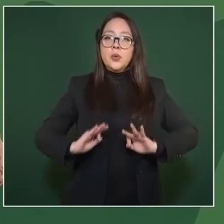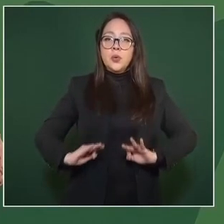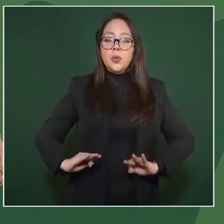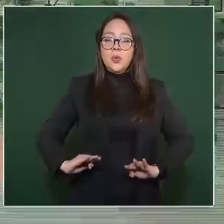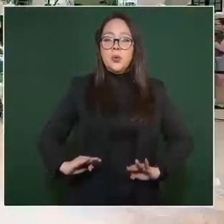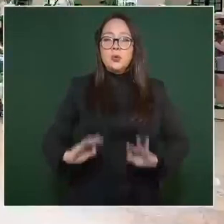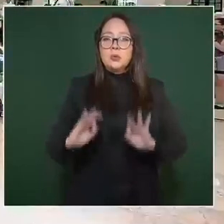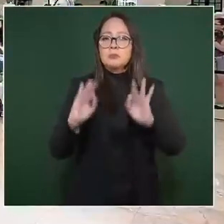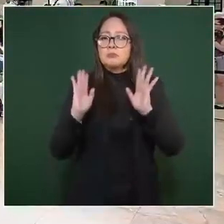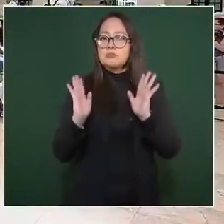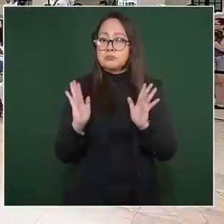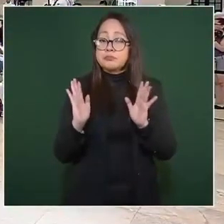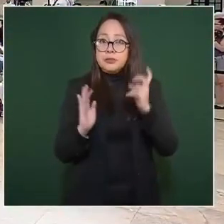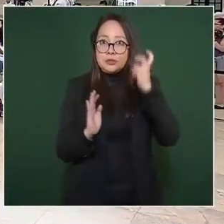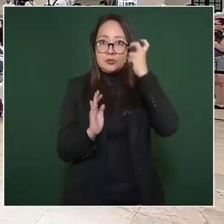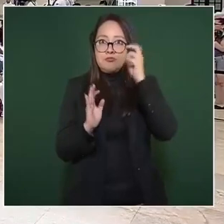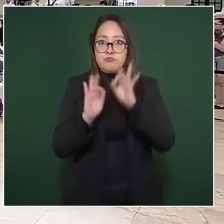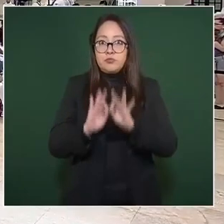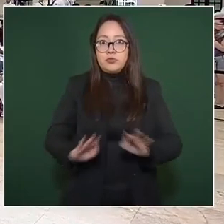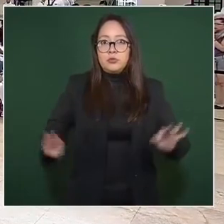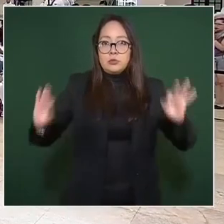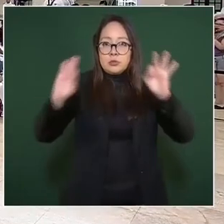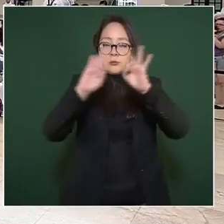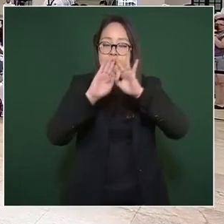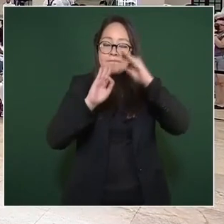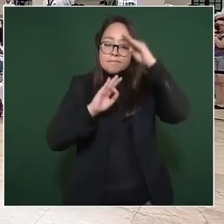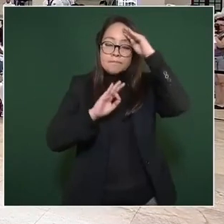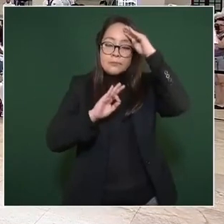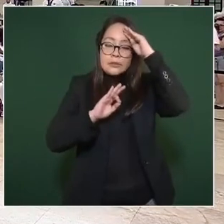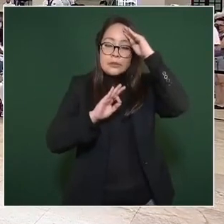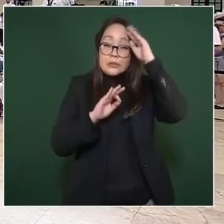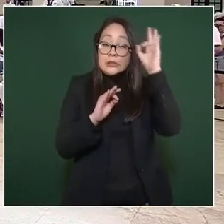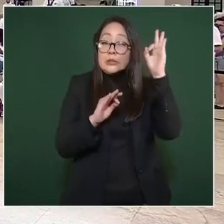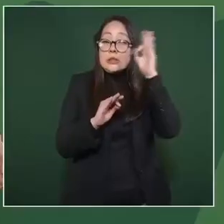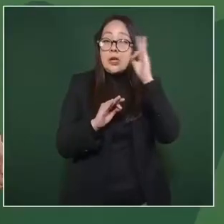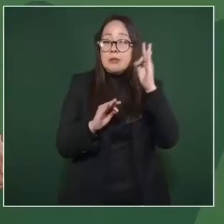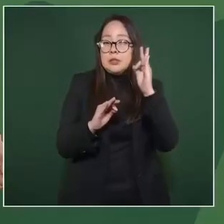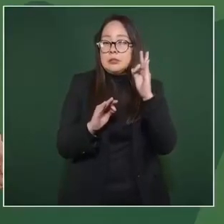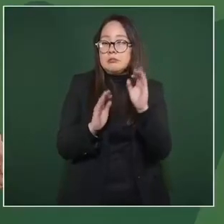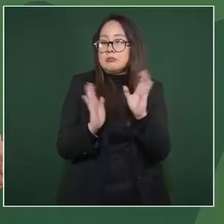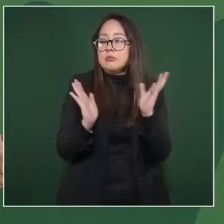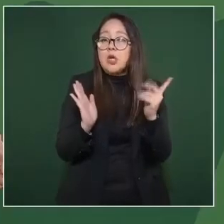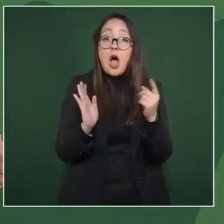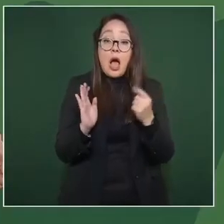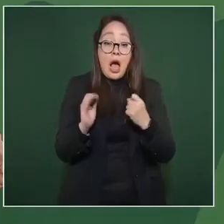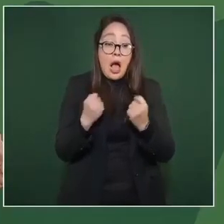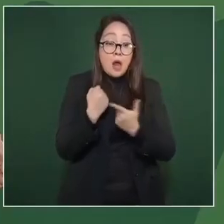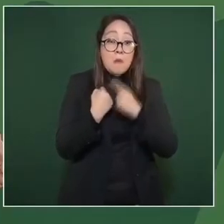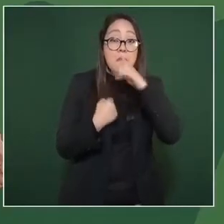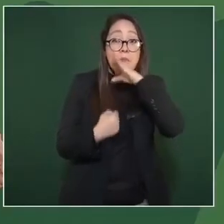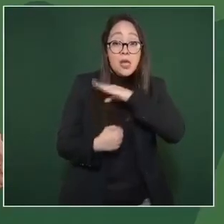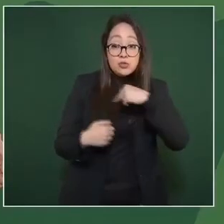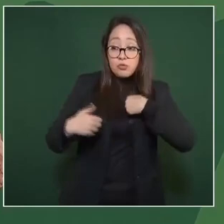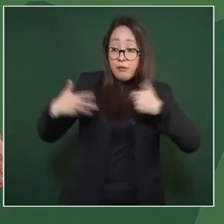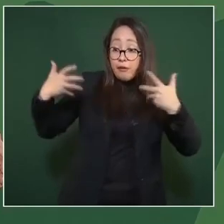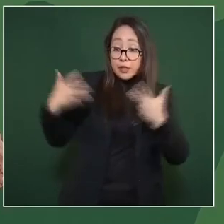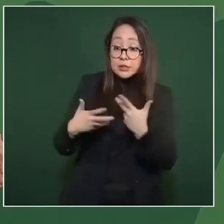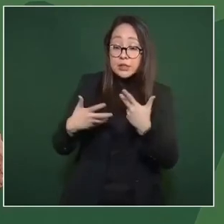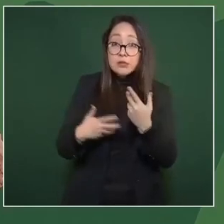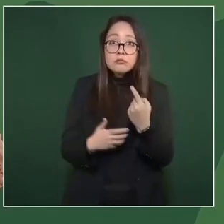Si hace uno algo malo y si se tiene conciencia,